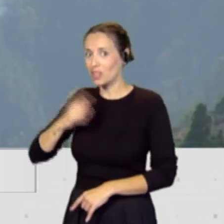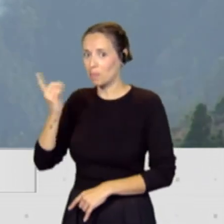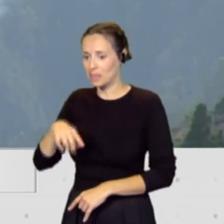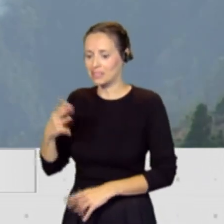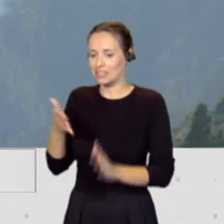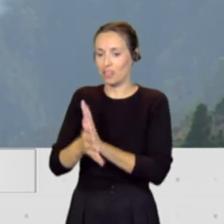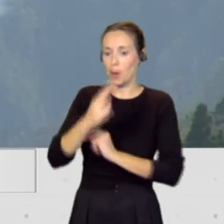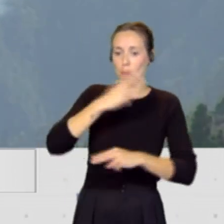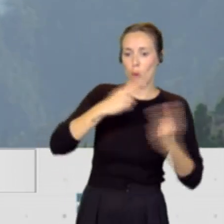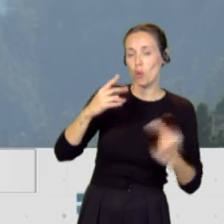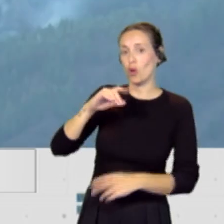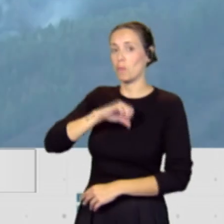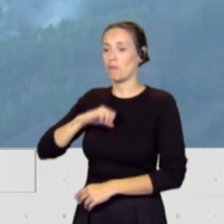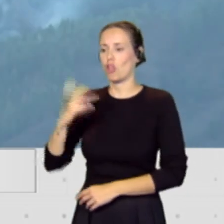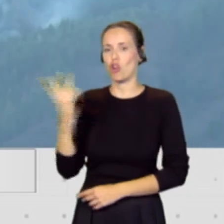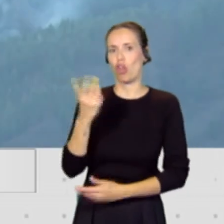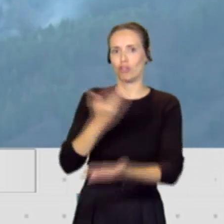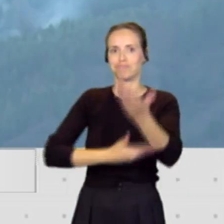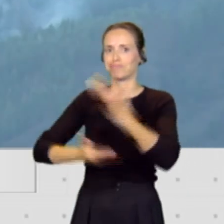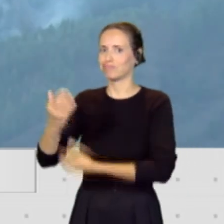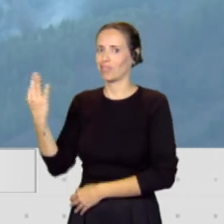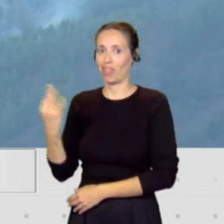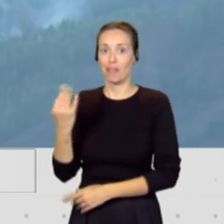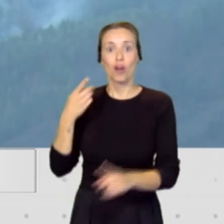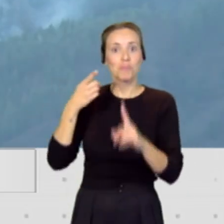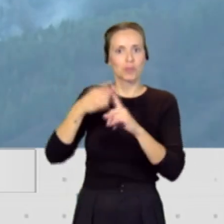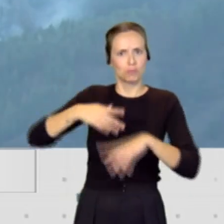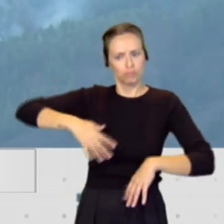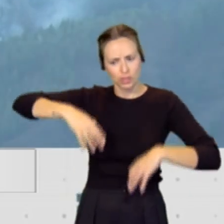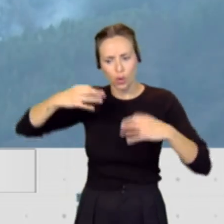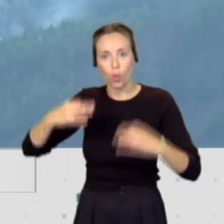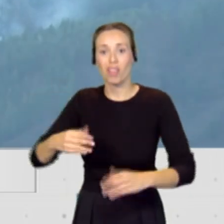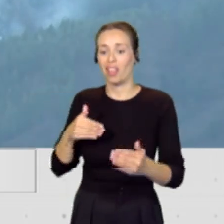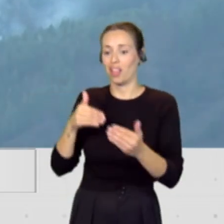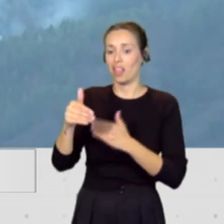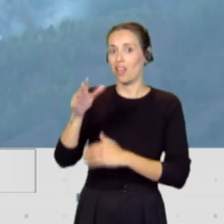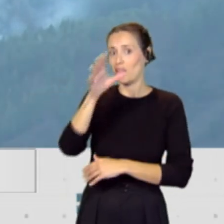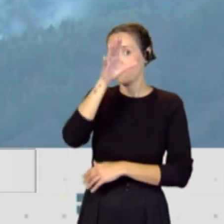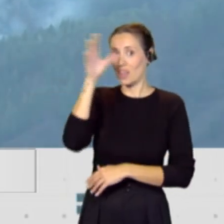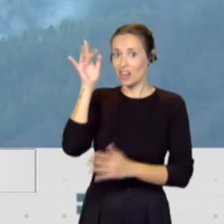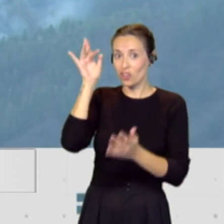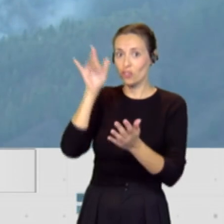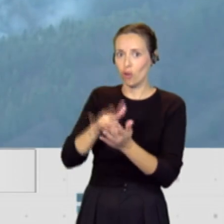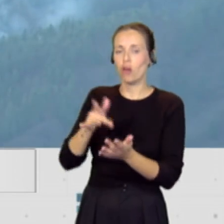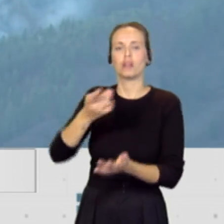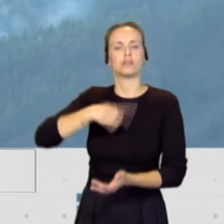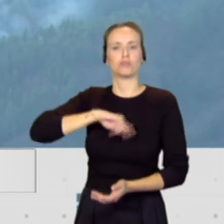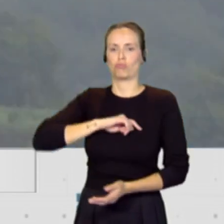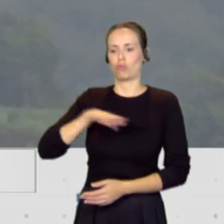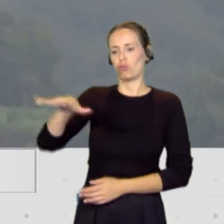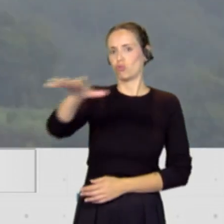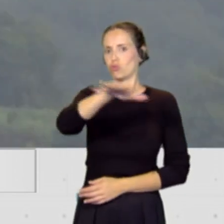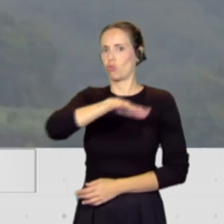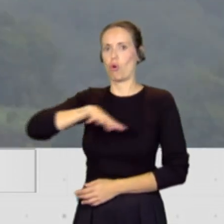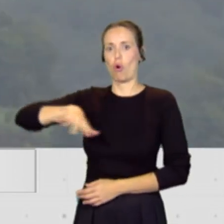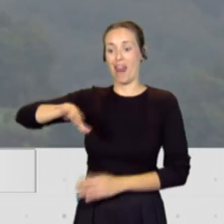lo privado nos permite tener las garantías de que según se aproxima el verano tenemos limpio todo el